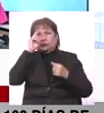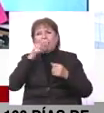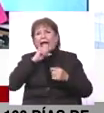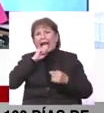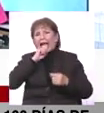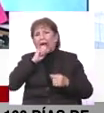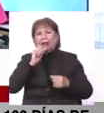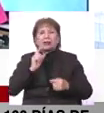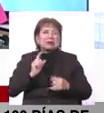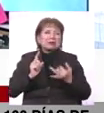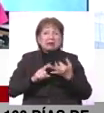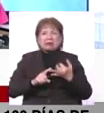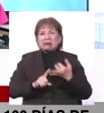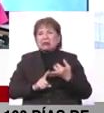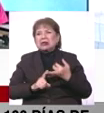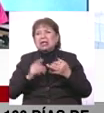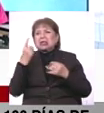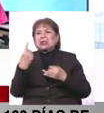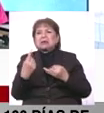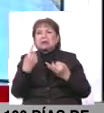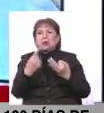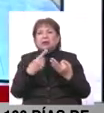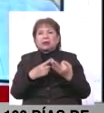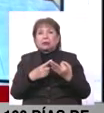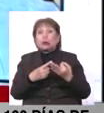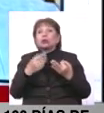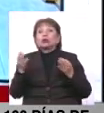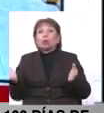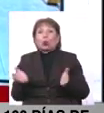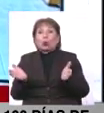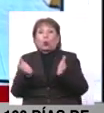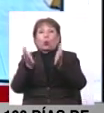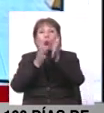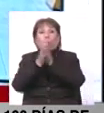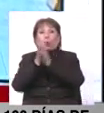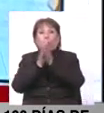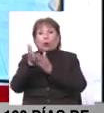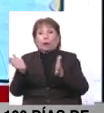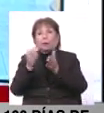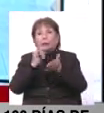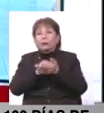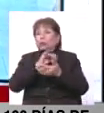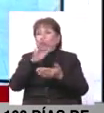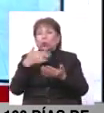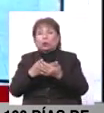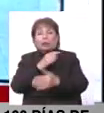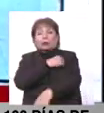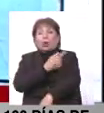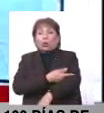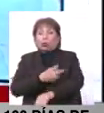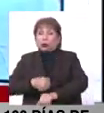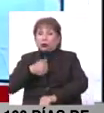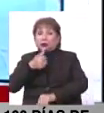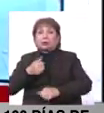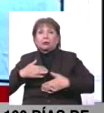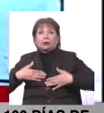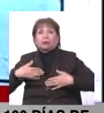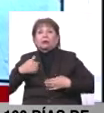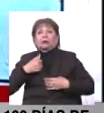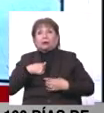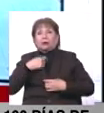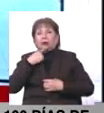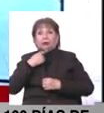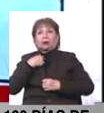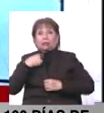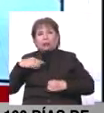egoísmos, de individualismos, sino impulsar a que estas autoridades, todos trabajando en equipo, yo lo puedo decir porque